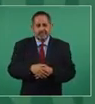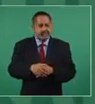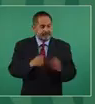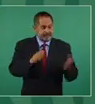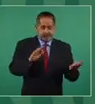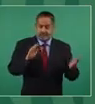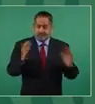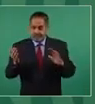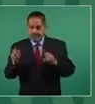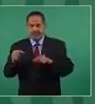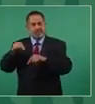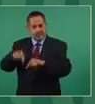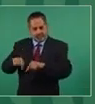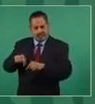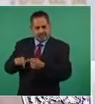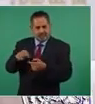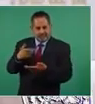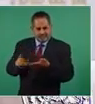universal